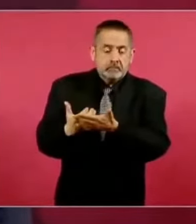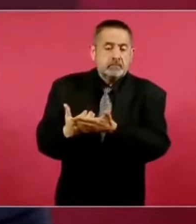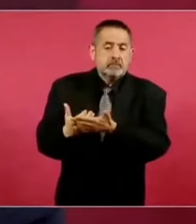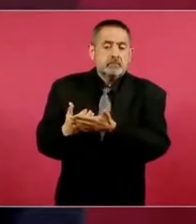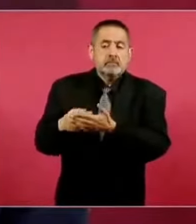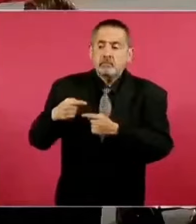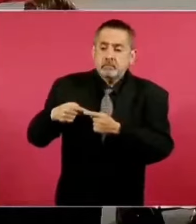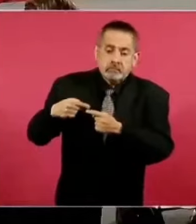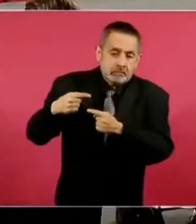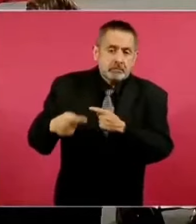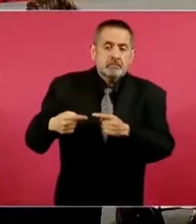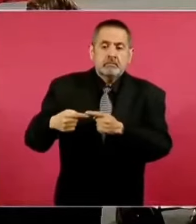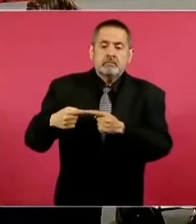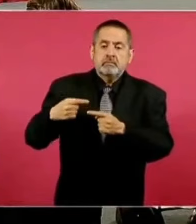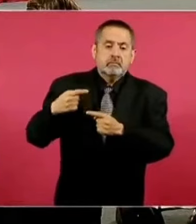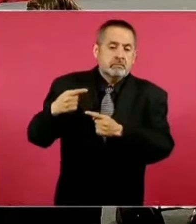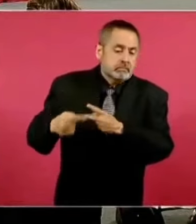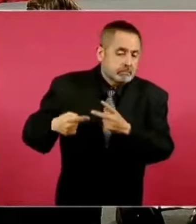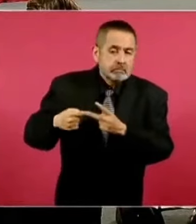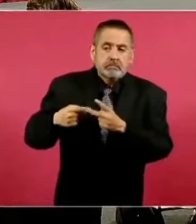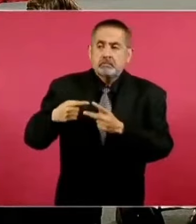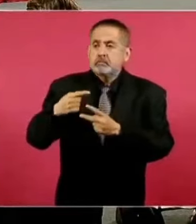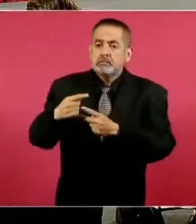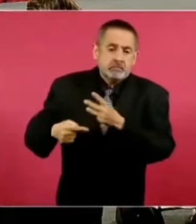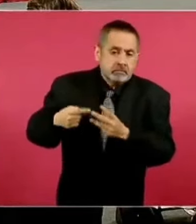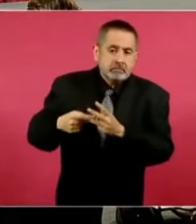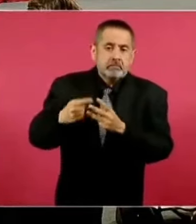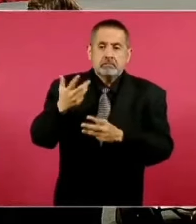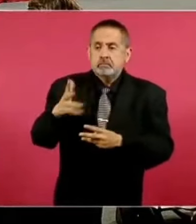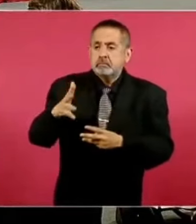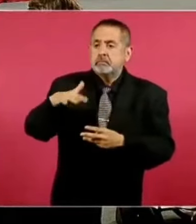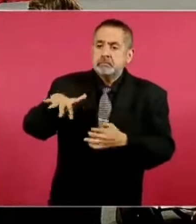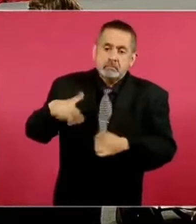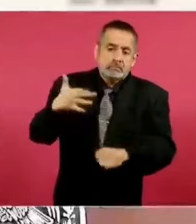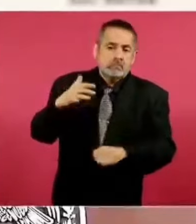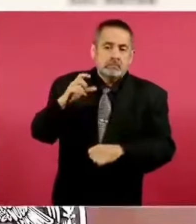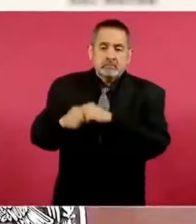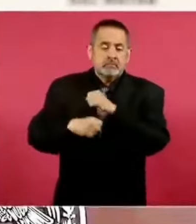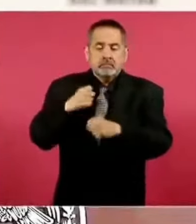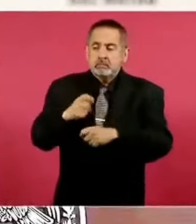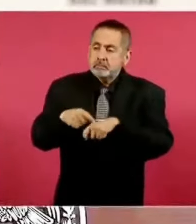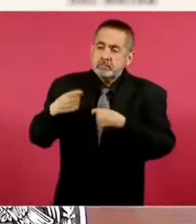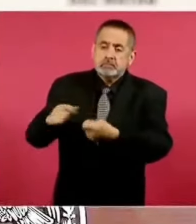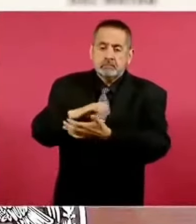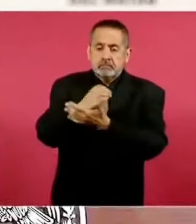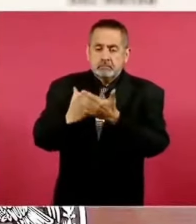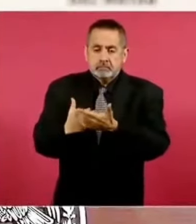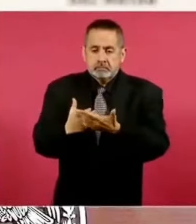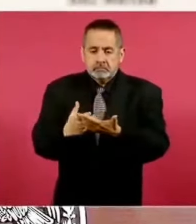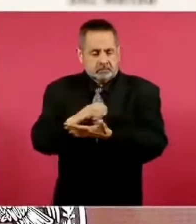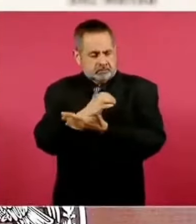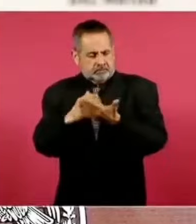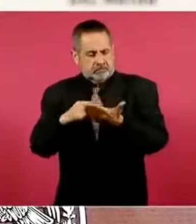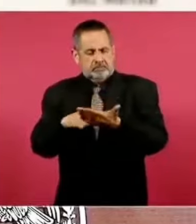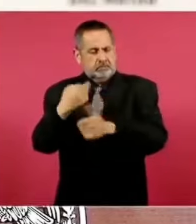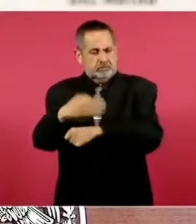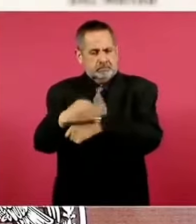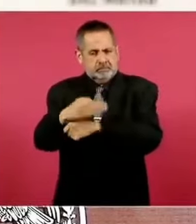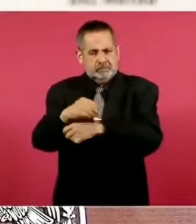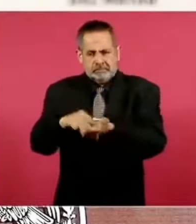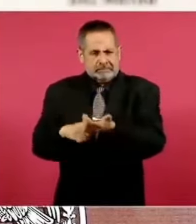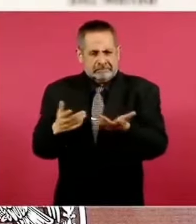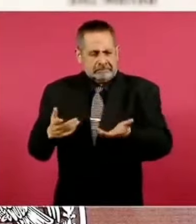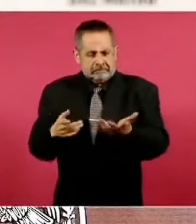durante 10, 15, incluso hasta 20 años. ¿Qué significa que tuvieran un contrato eventual o precario?